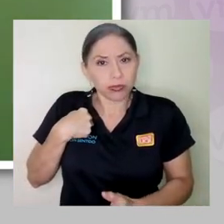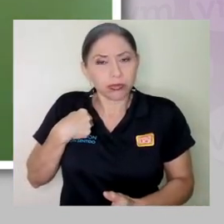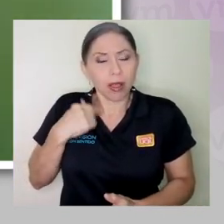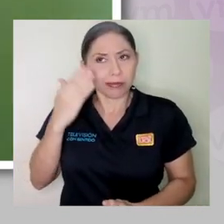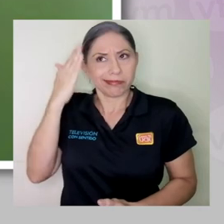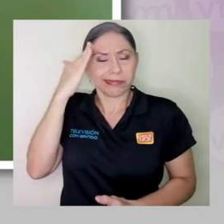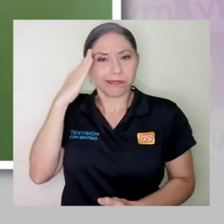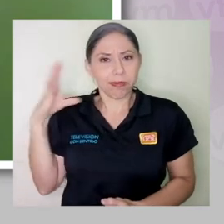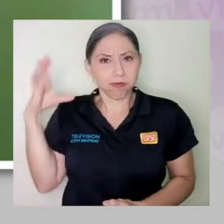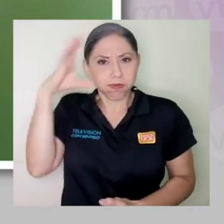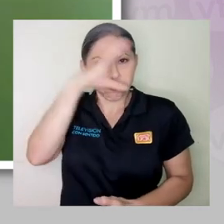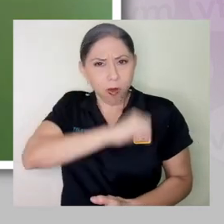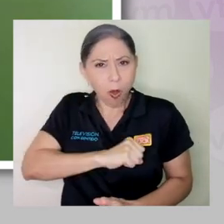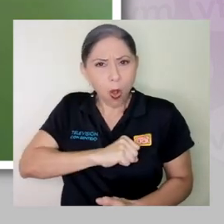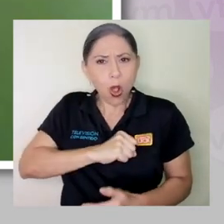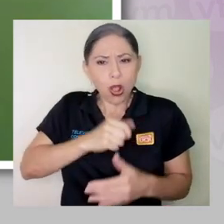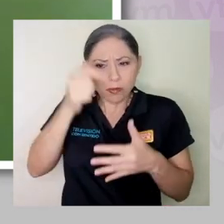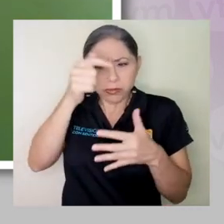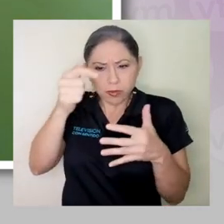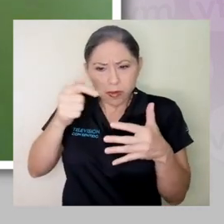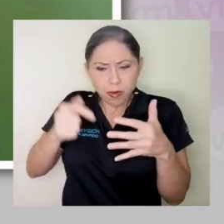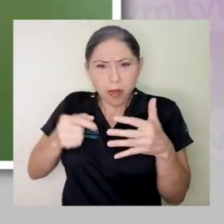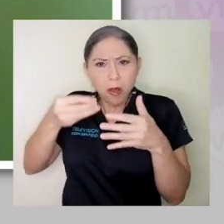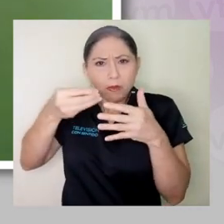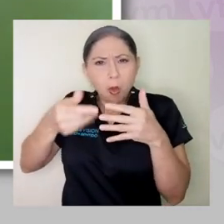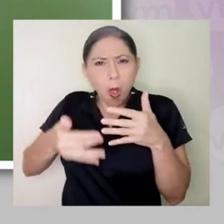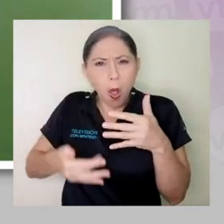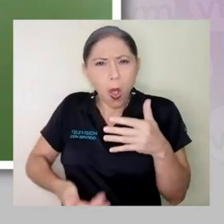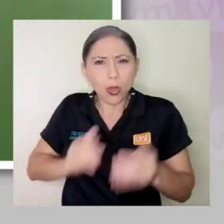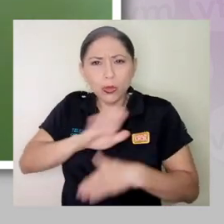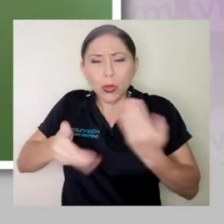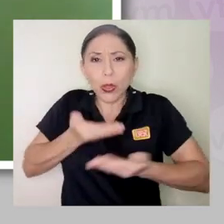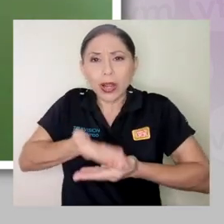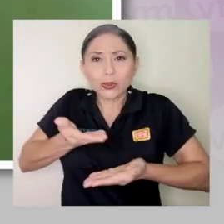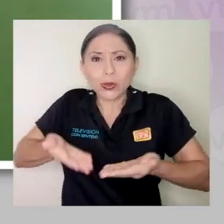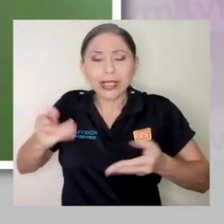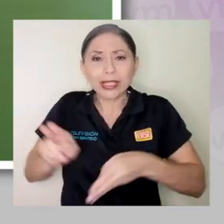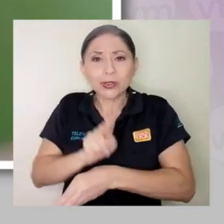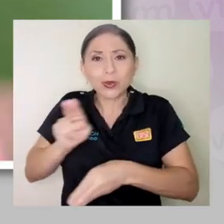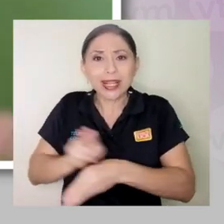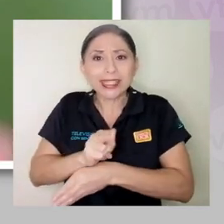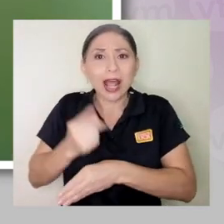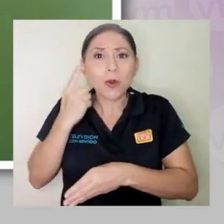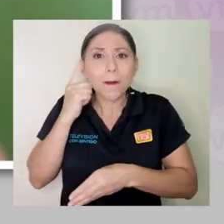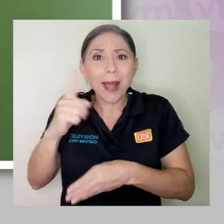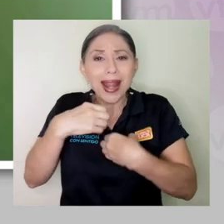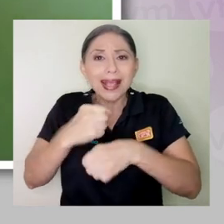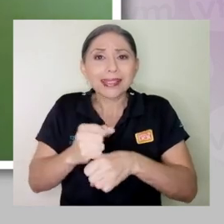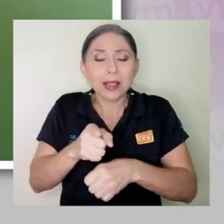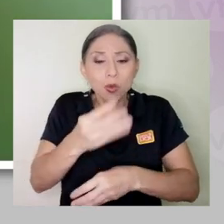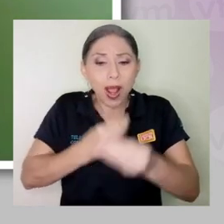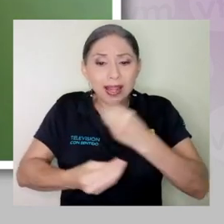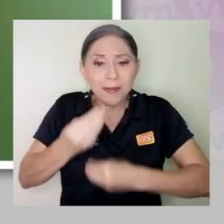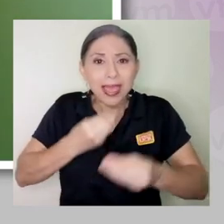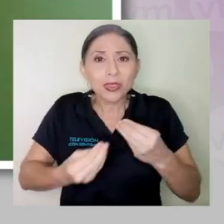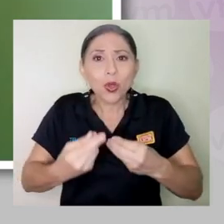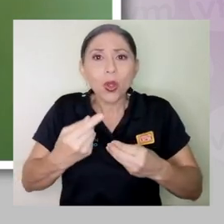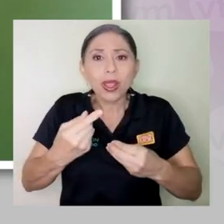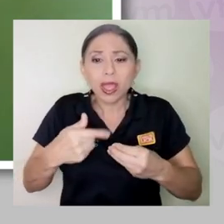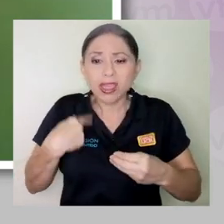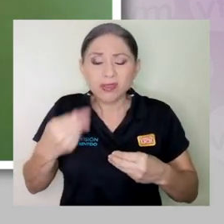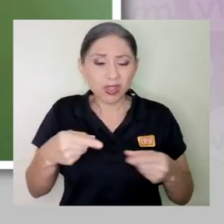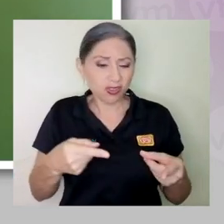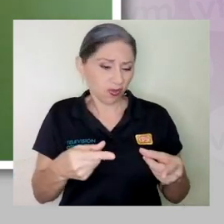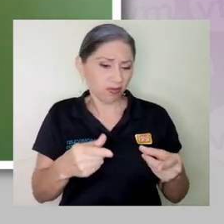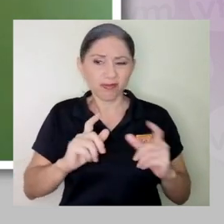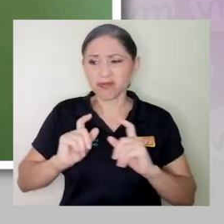recursos que se utilizaron para producir un alimento que yo termino botando. No estoy botando solo el alimento. Estoy